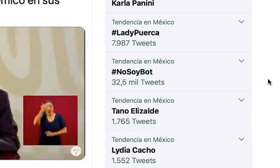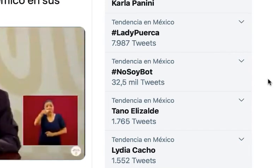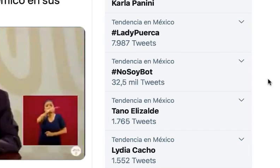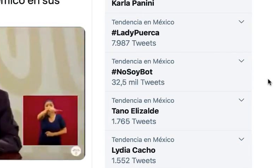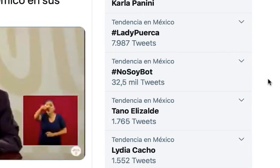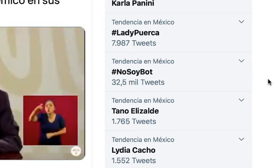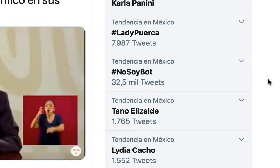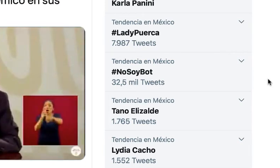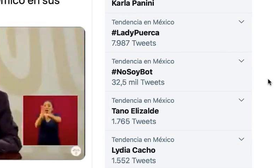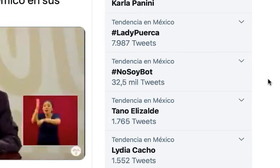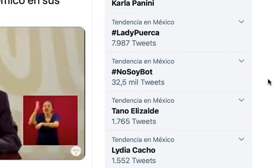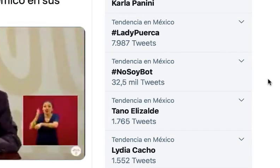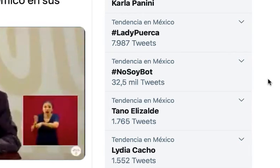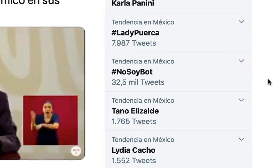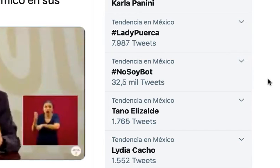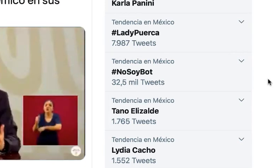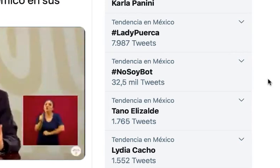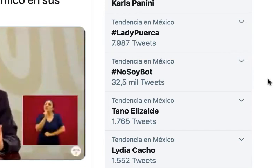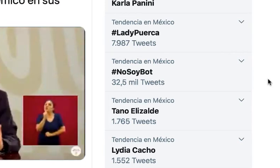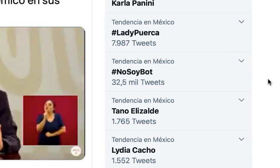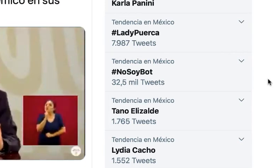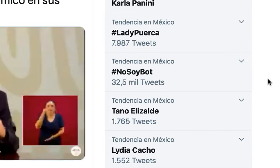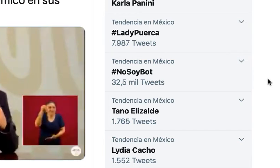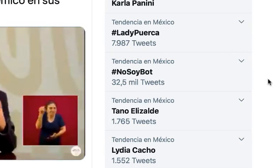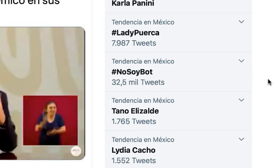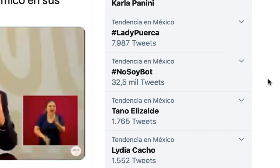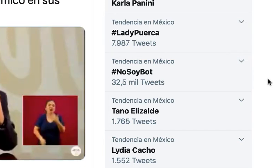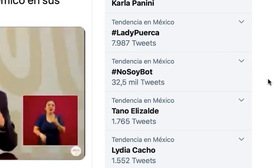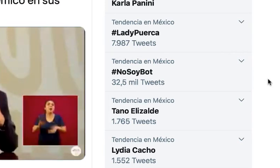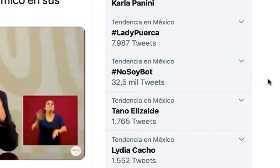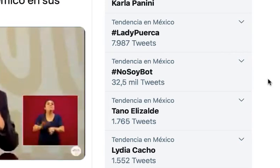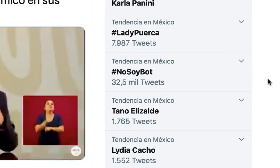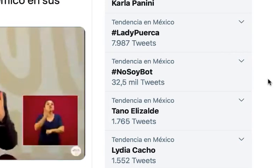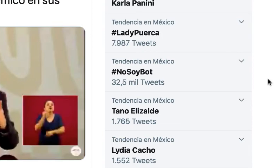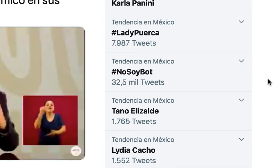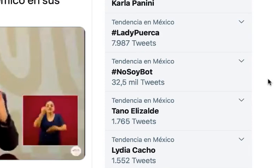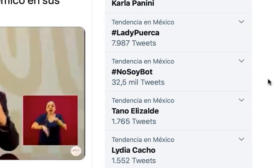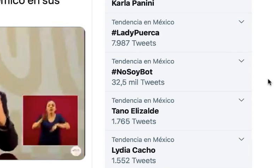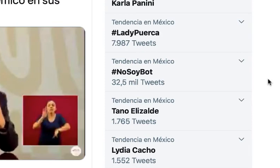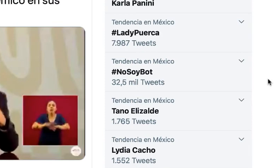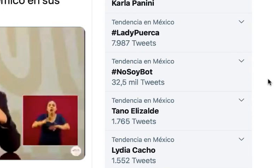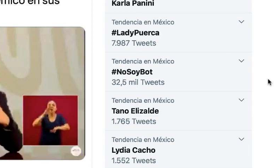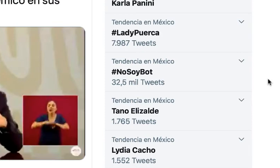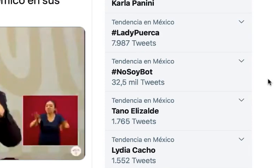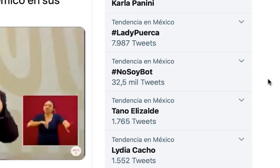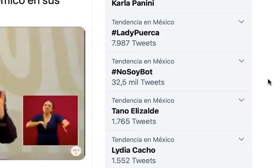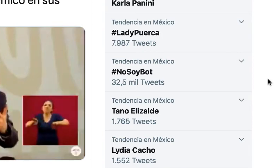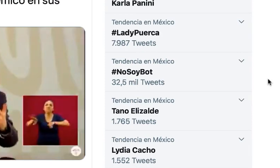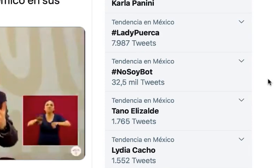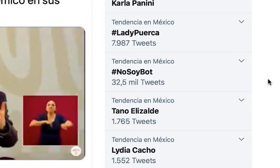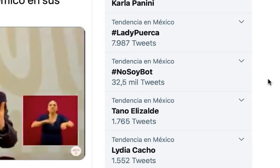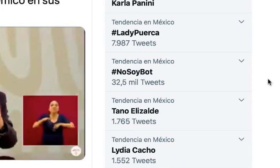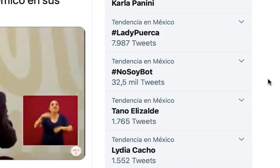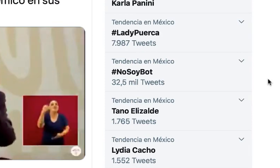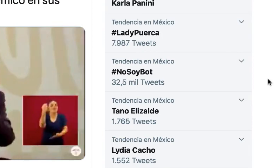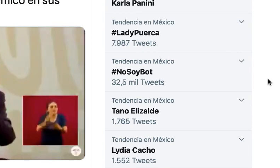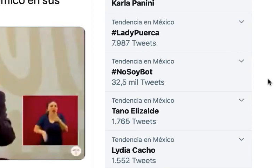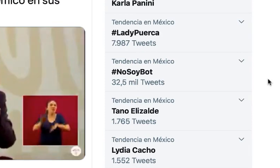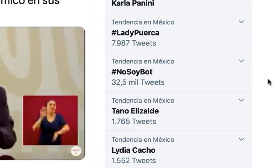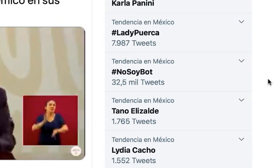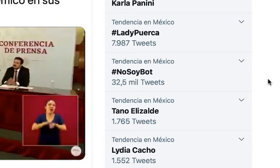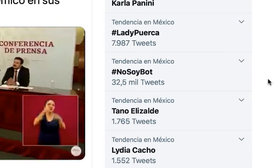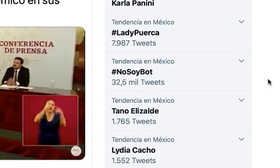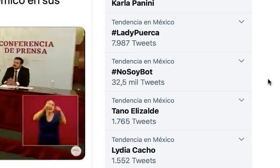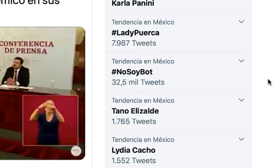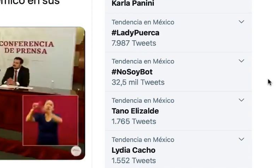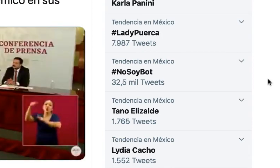que en los estados de Tamaulipas, Veracruz, Hidalgo, Yucatán y Morelos, las medidas no van a terminar el próximo